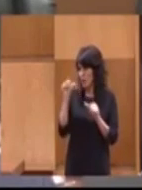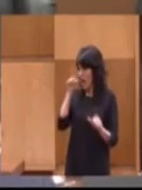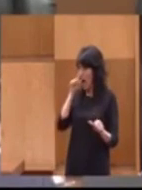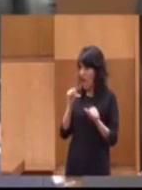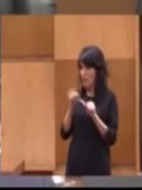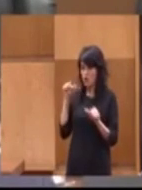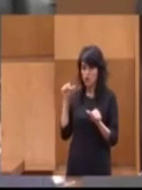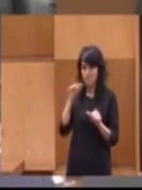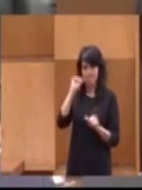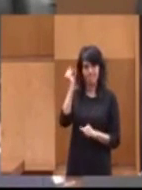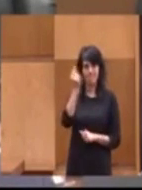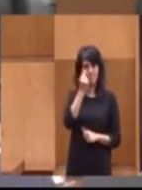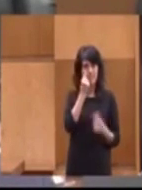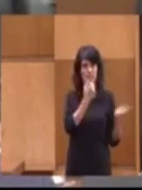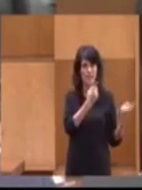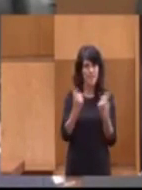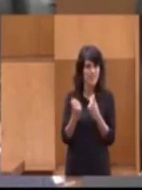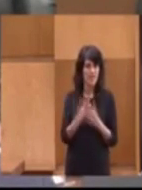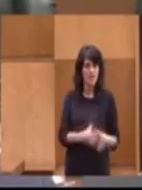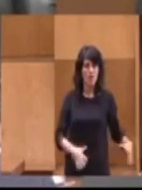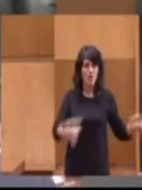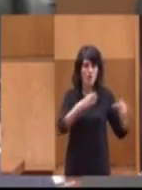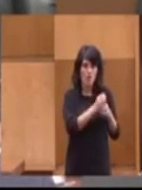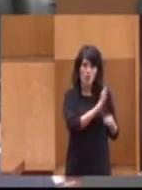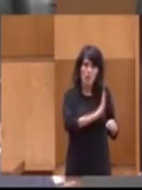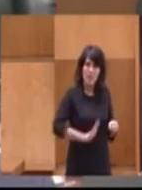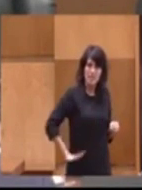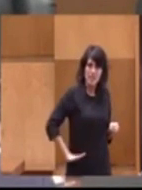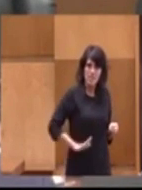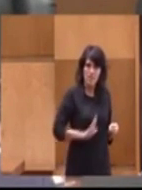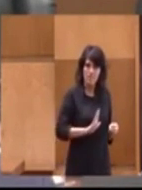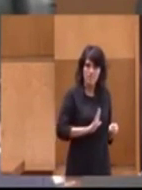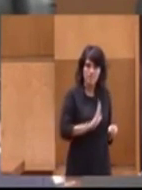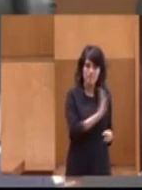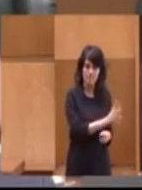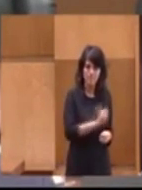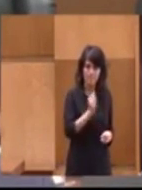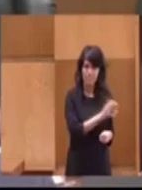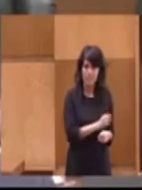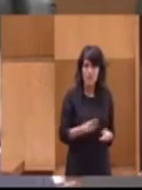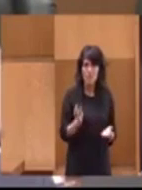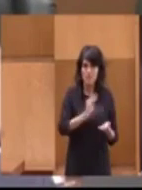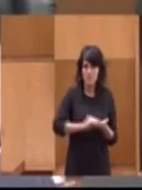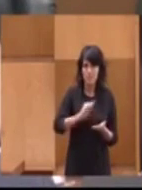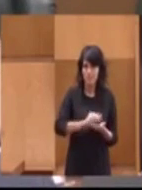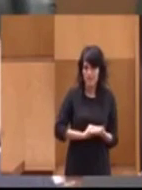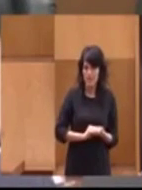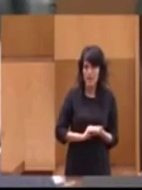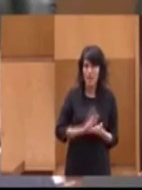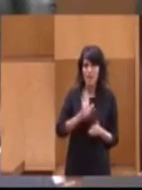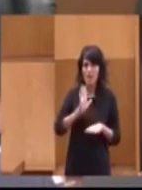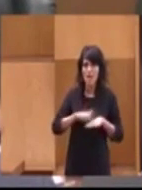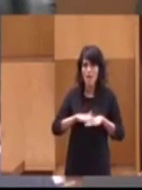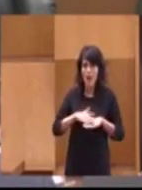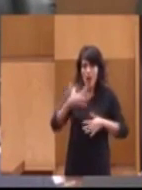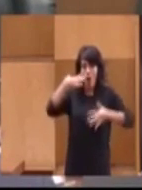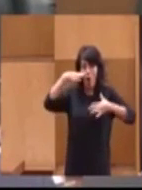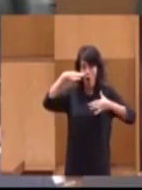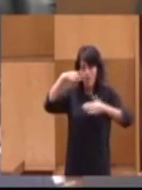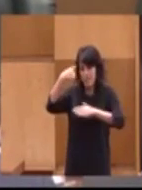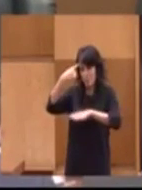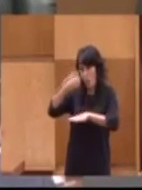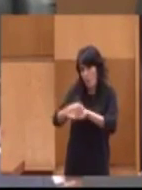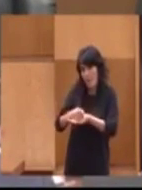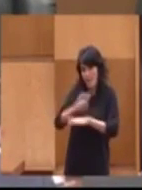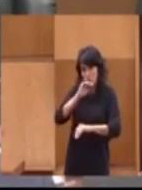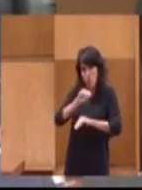encontrado con la necesidad de acudir al fondo de reserva en repetidas ocasiones para poder cumplir todas las obligaciones y esto